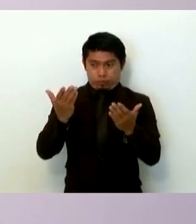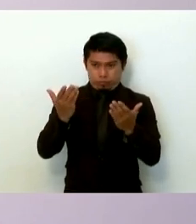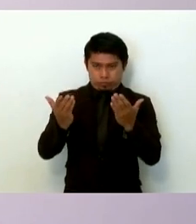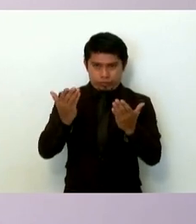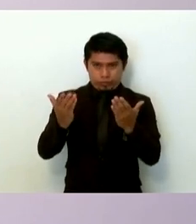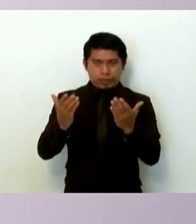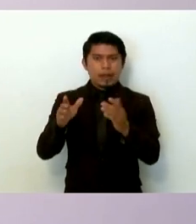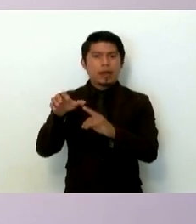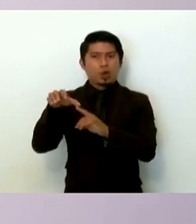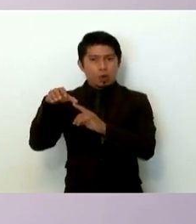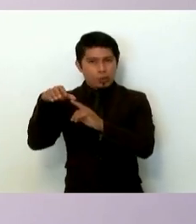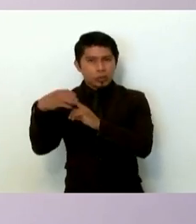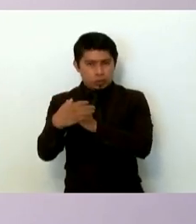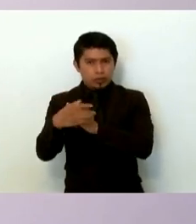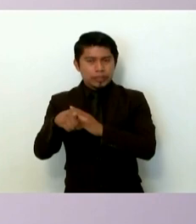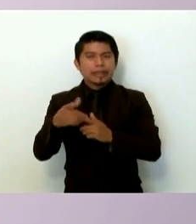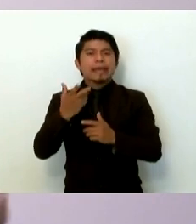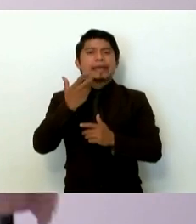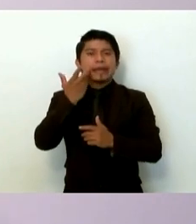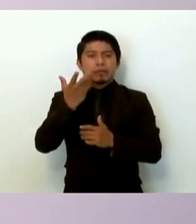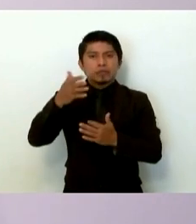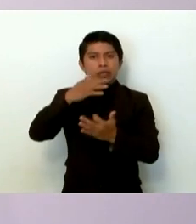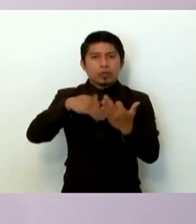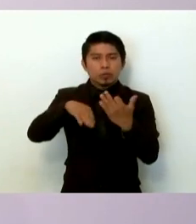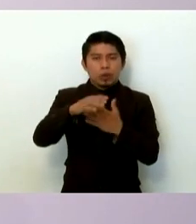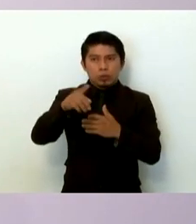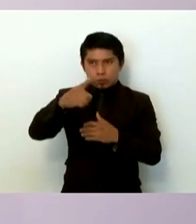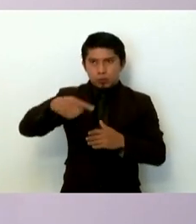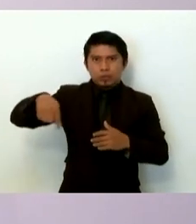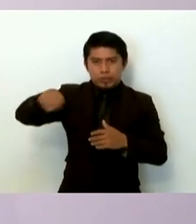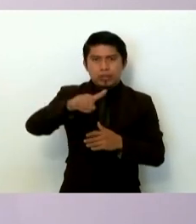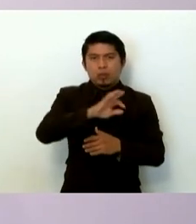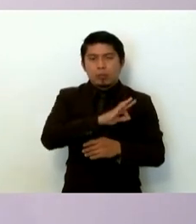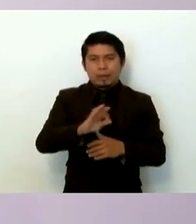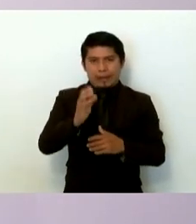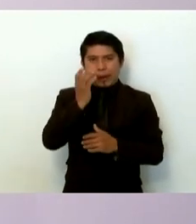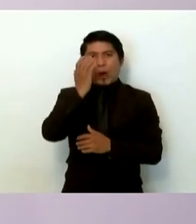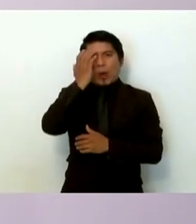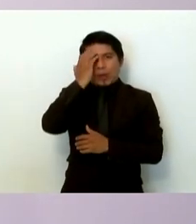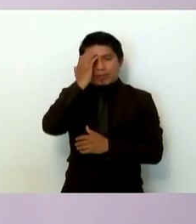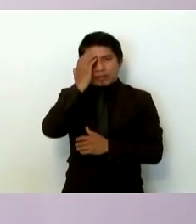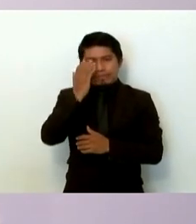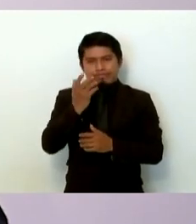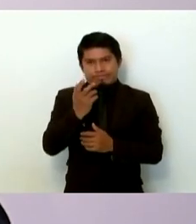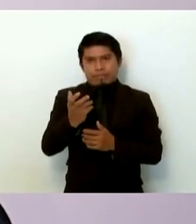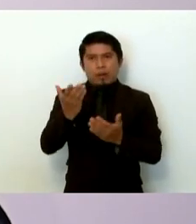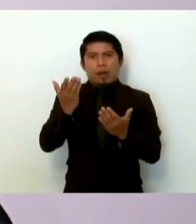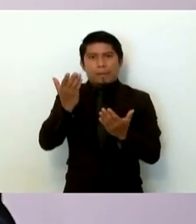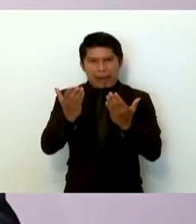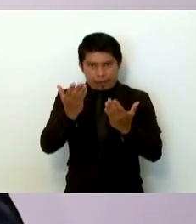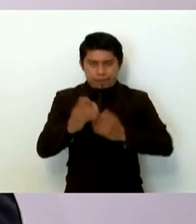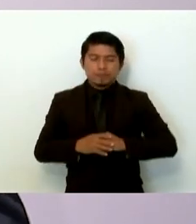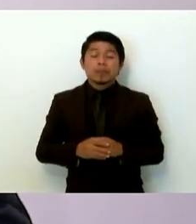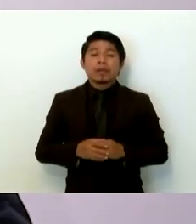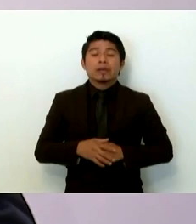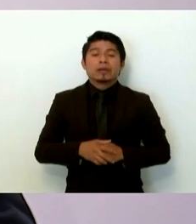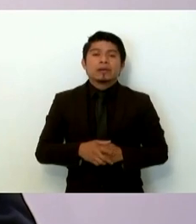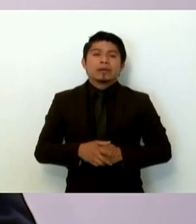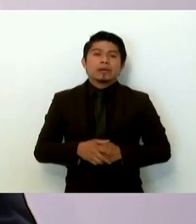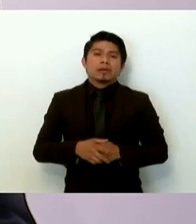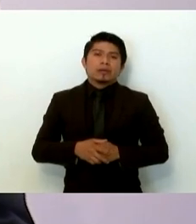trabajos de la Comisión y que queremos que todo el mundo lo conozca. La administración se ha